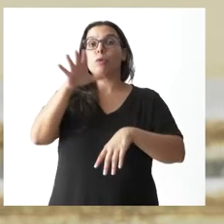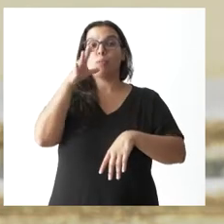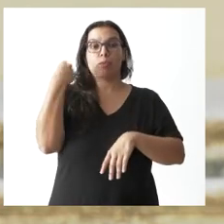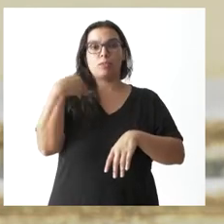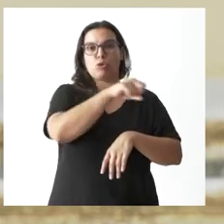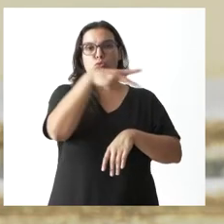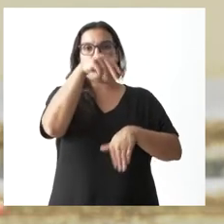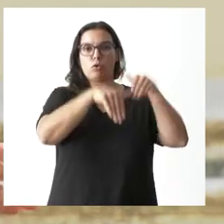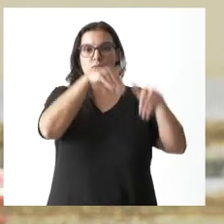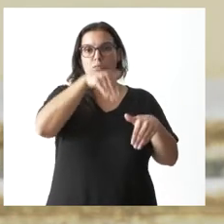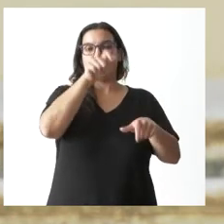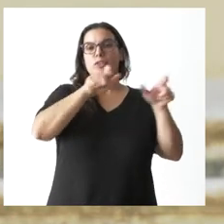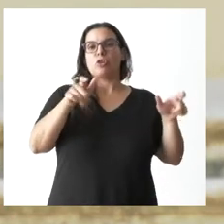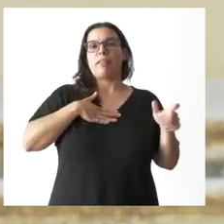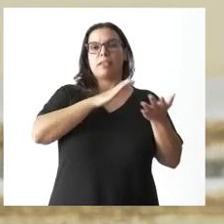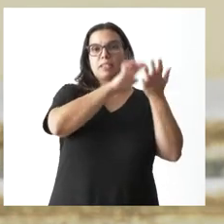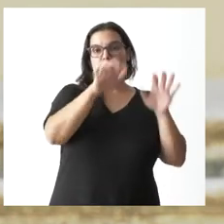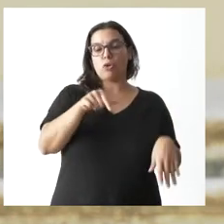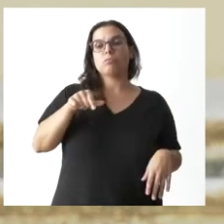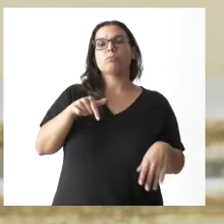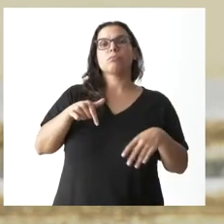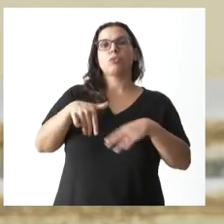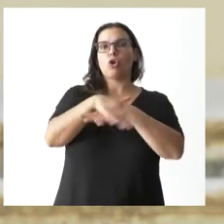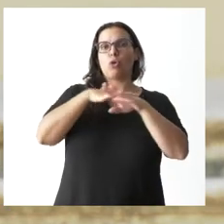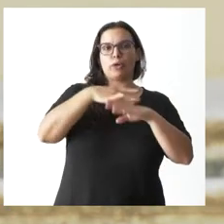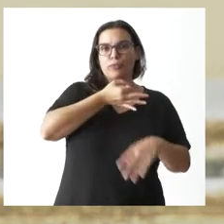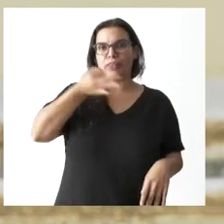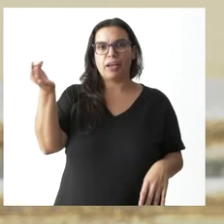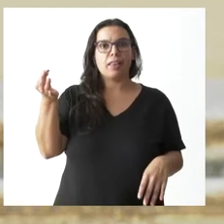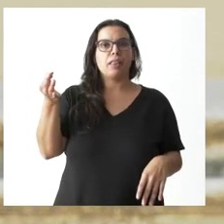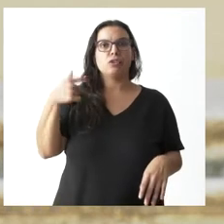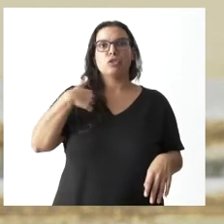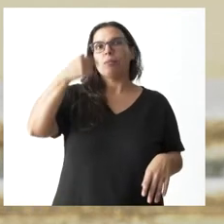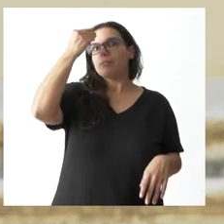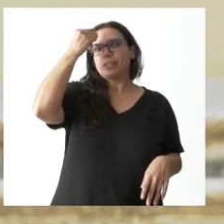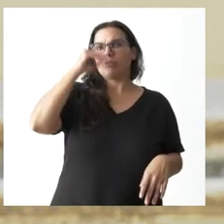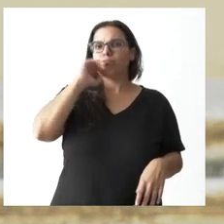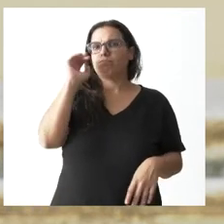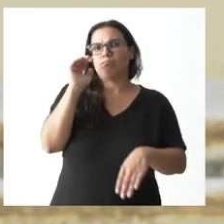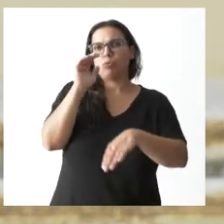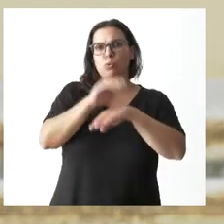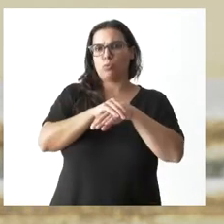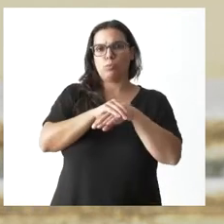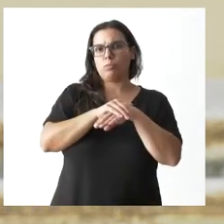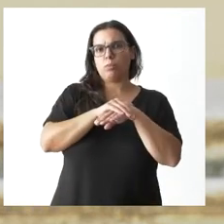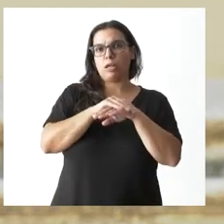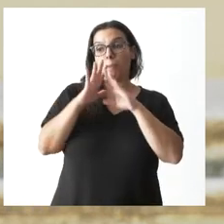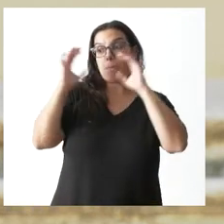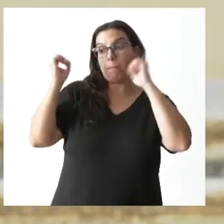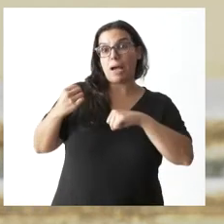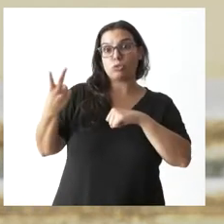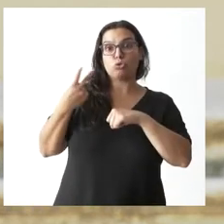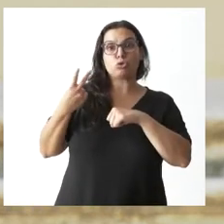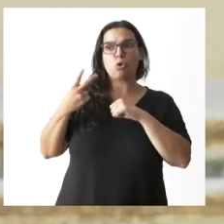personas de Castilla y León es un gobierno eficaz yo creo que se está cumpliendo el pacto de